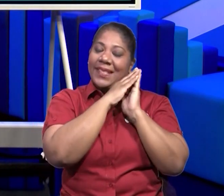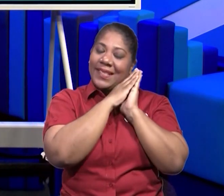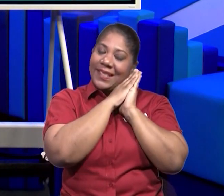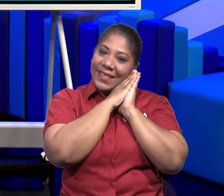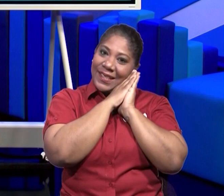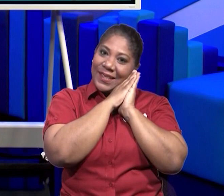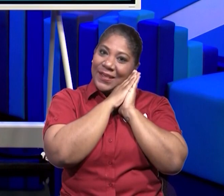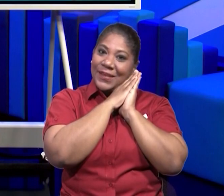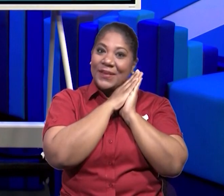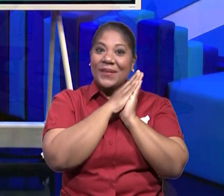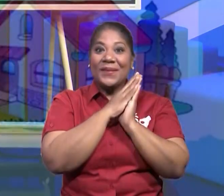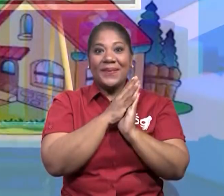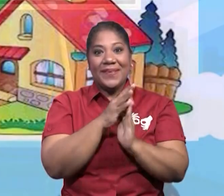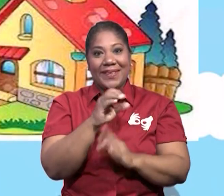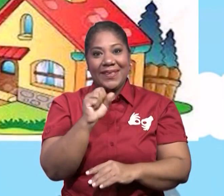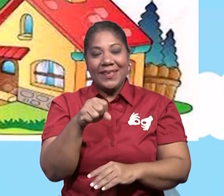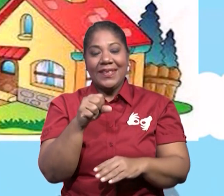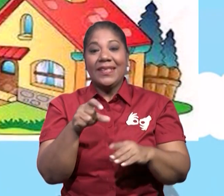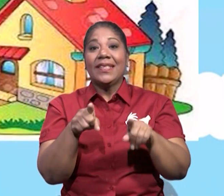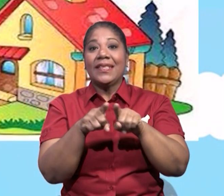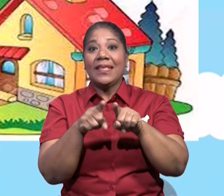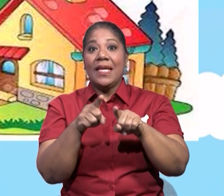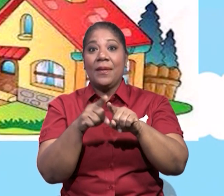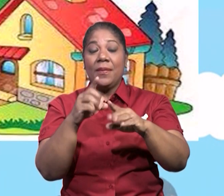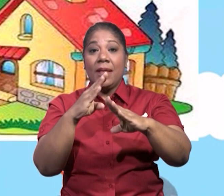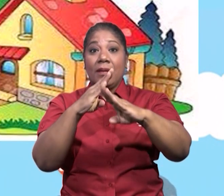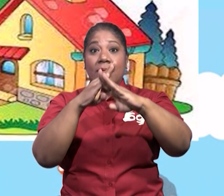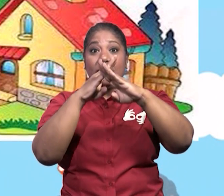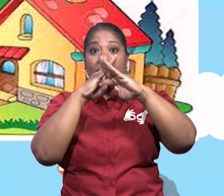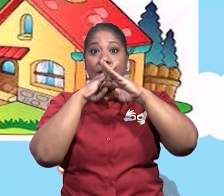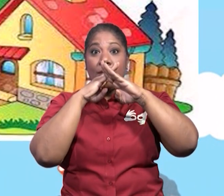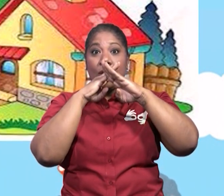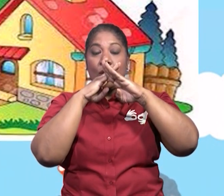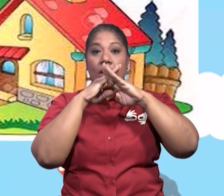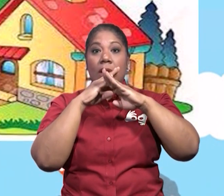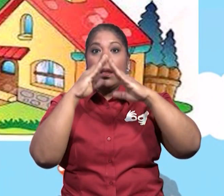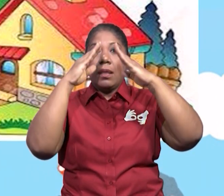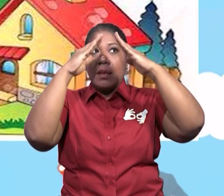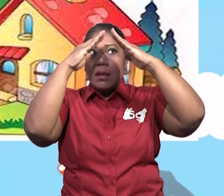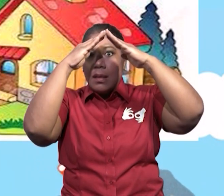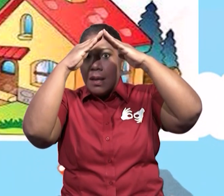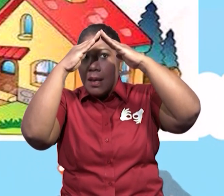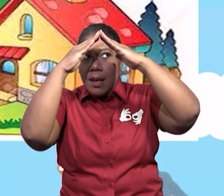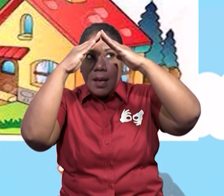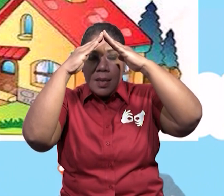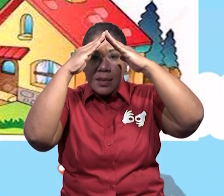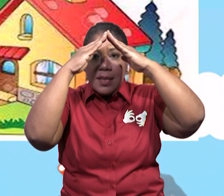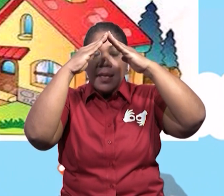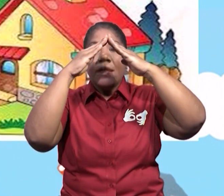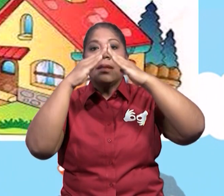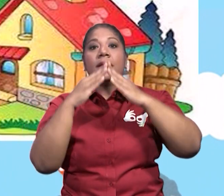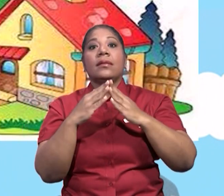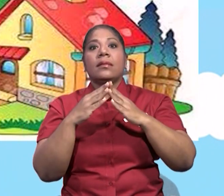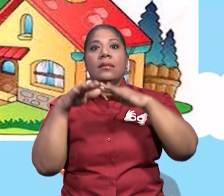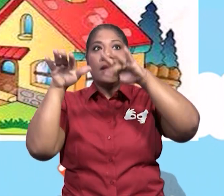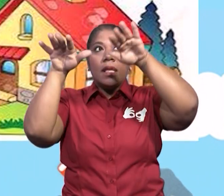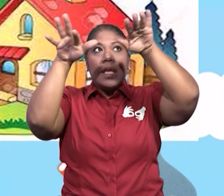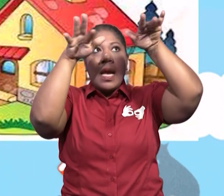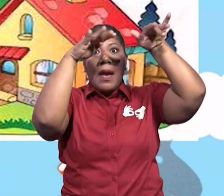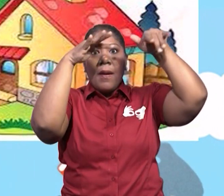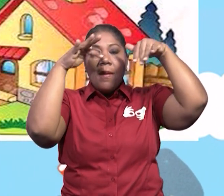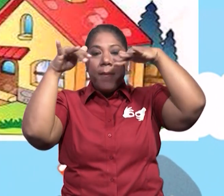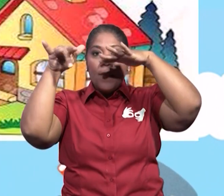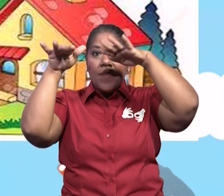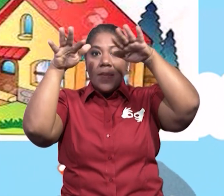La vivienda también nos protege de las inclemencias del tiempo. ¿Y cuáles son esas inclemencias